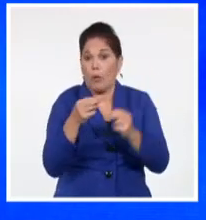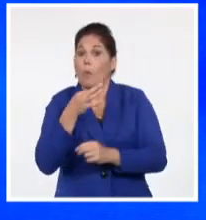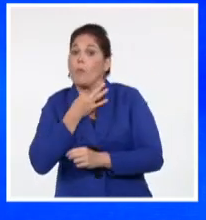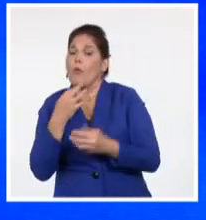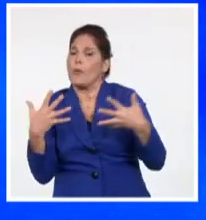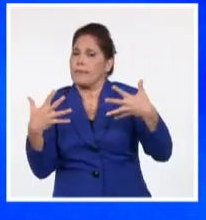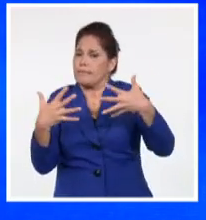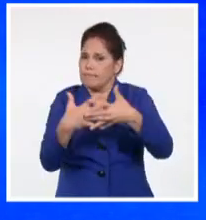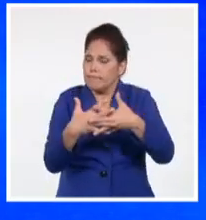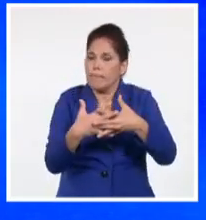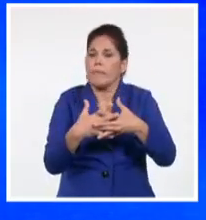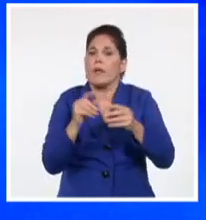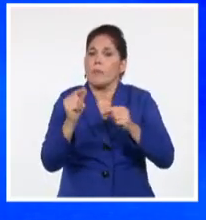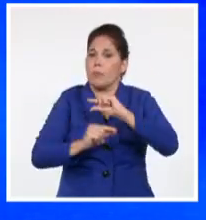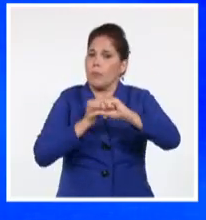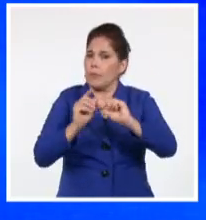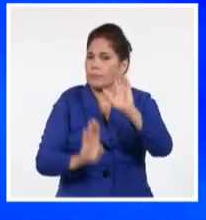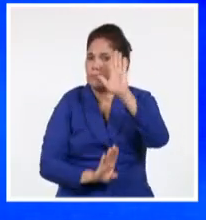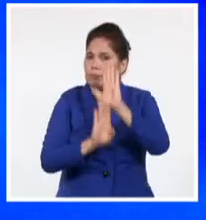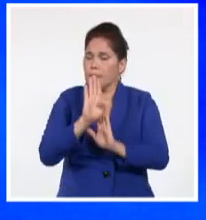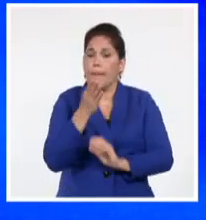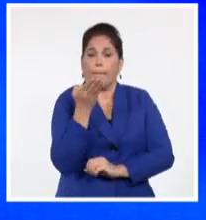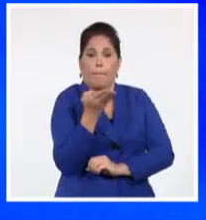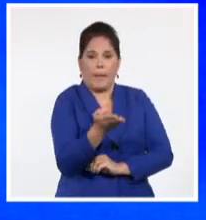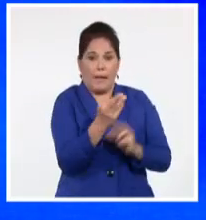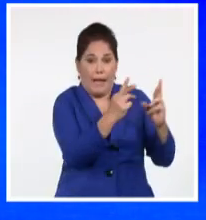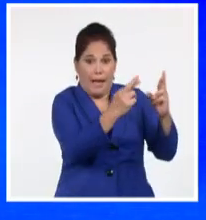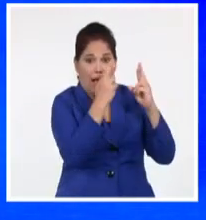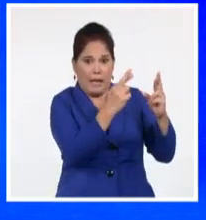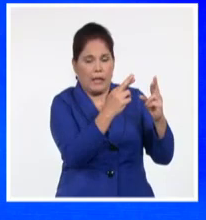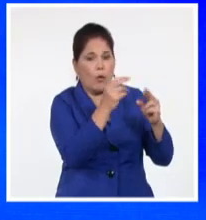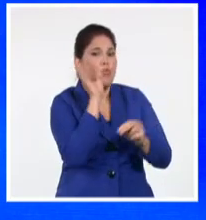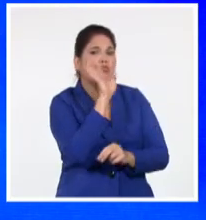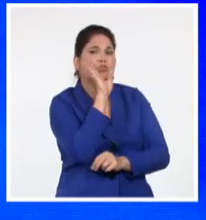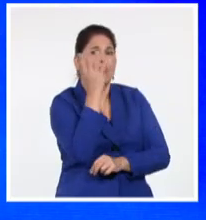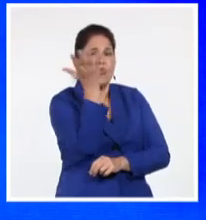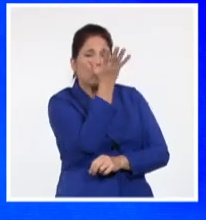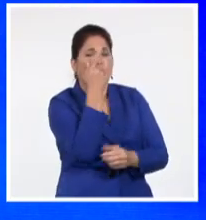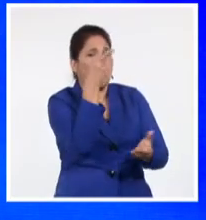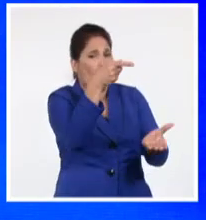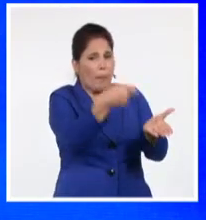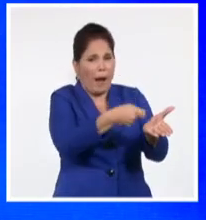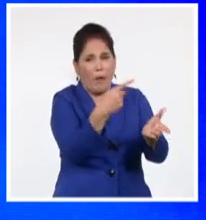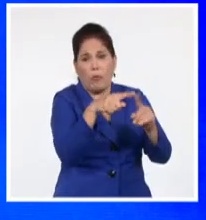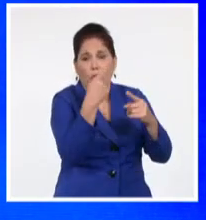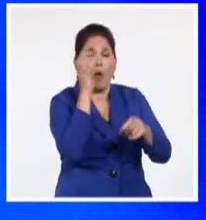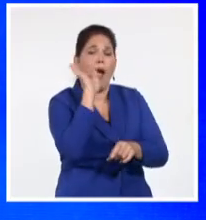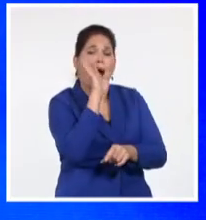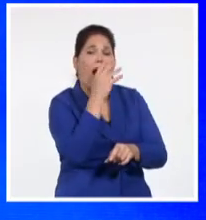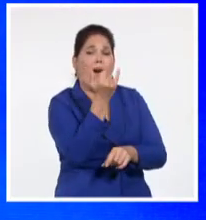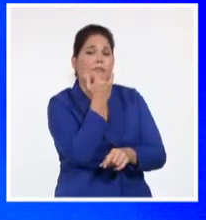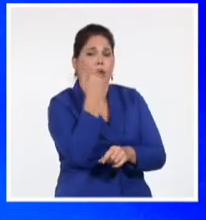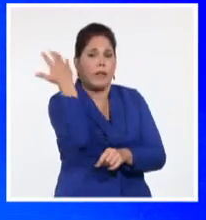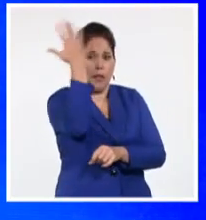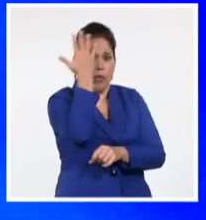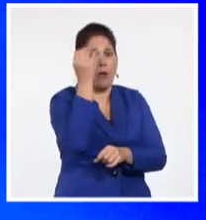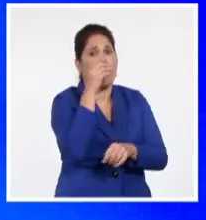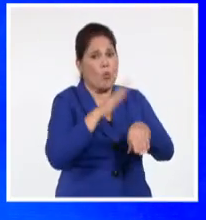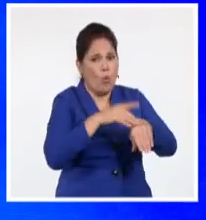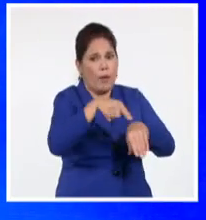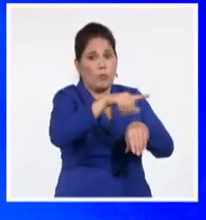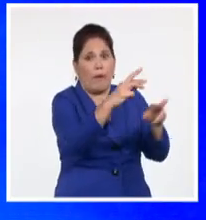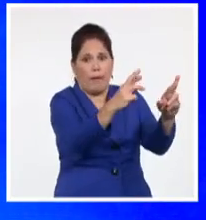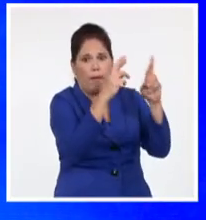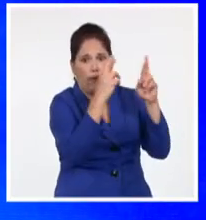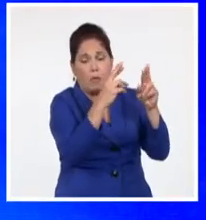reclamo de los países en vías de desarrollo que piden a los ricos más contaminantes pagar por el daño causado con sus emisiones. El mandatario